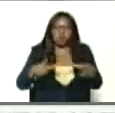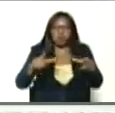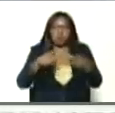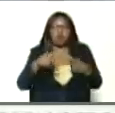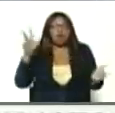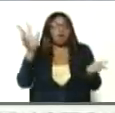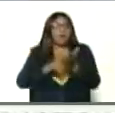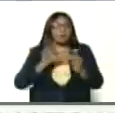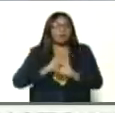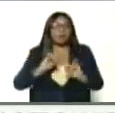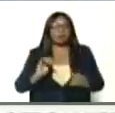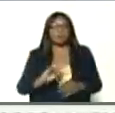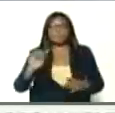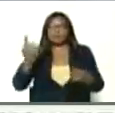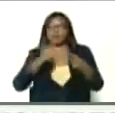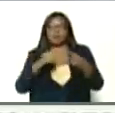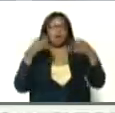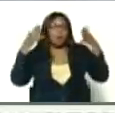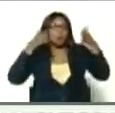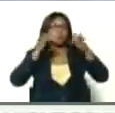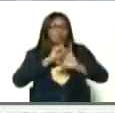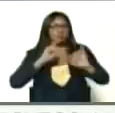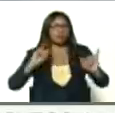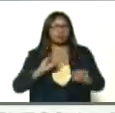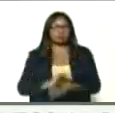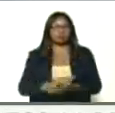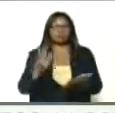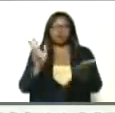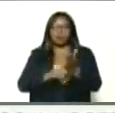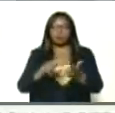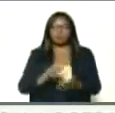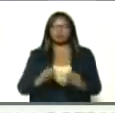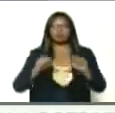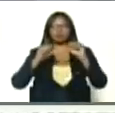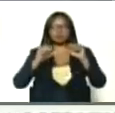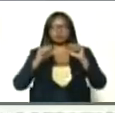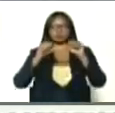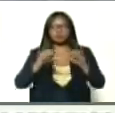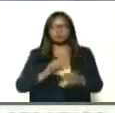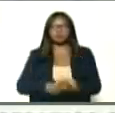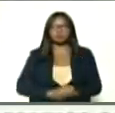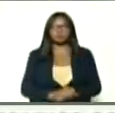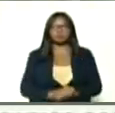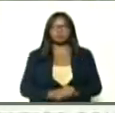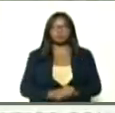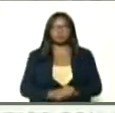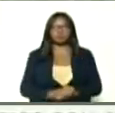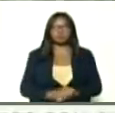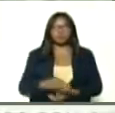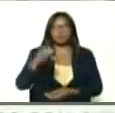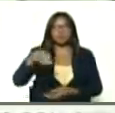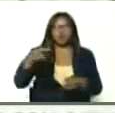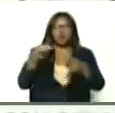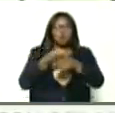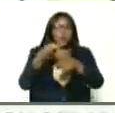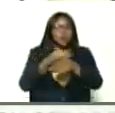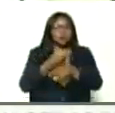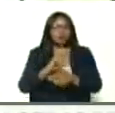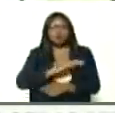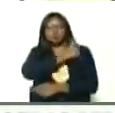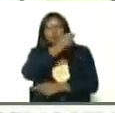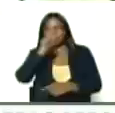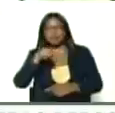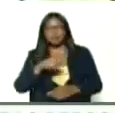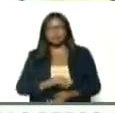aprobado, primera recomendación, vamos a avanzar, el Estado, el gobierno, la autoridad,